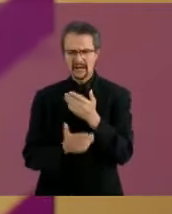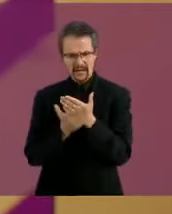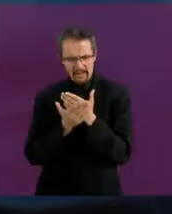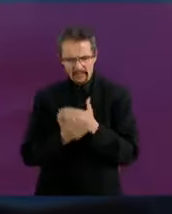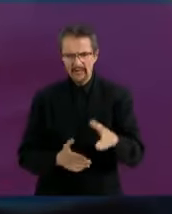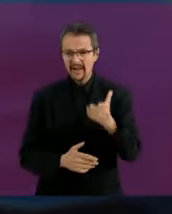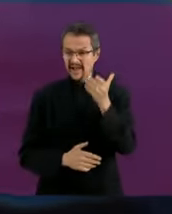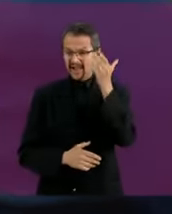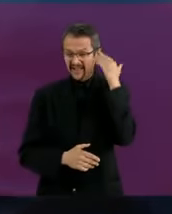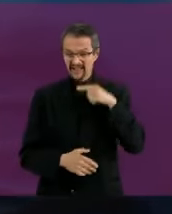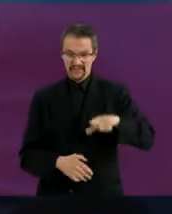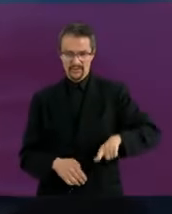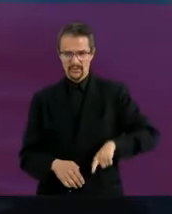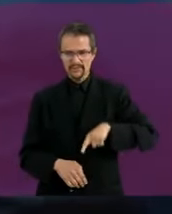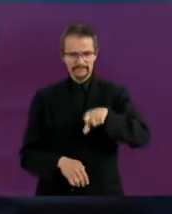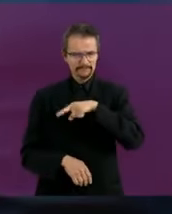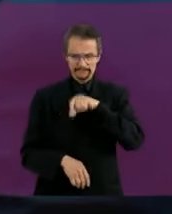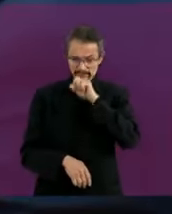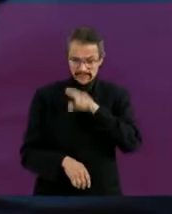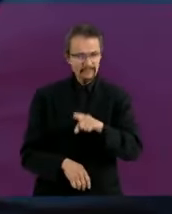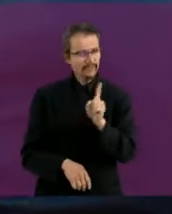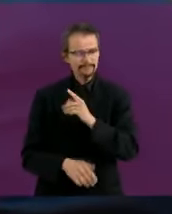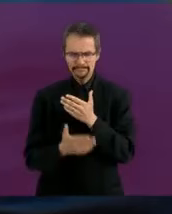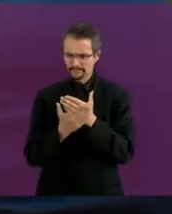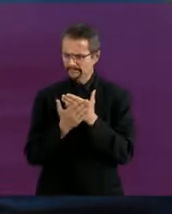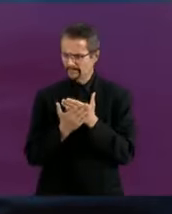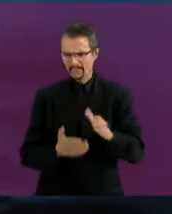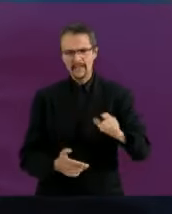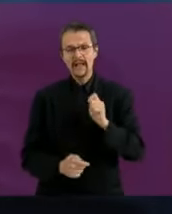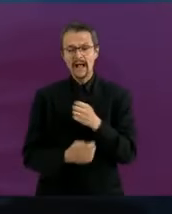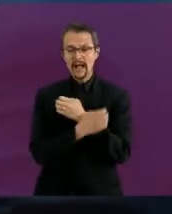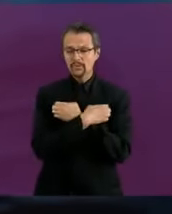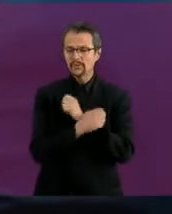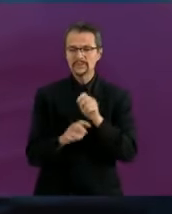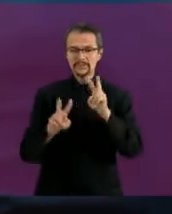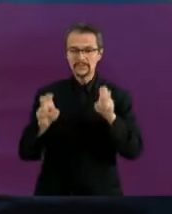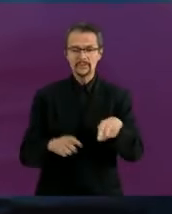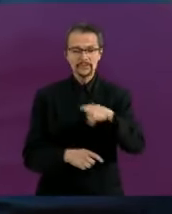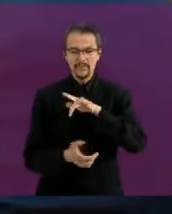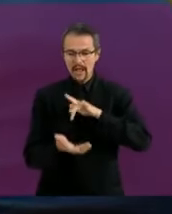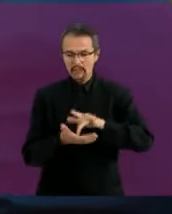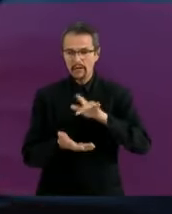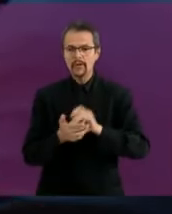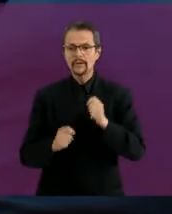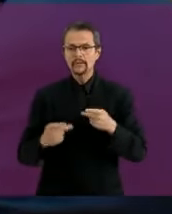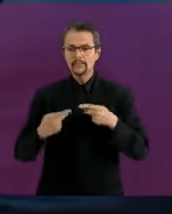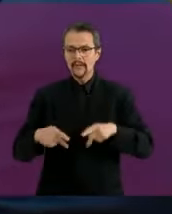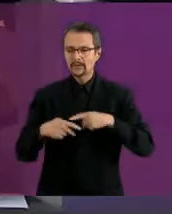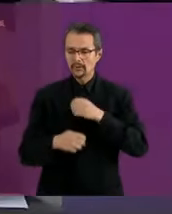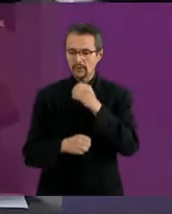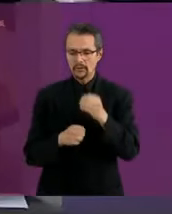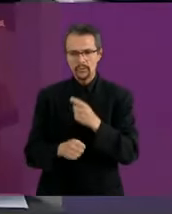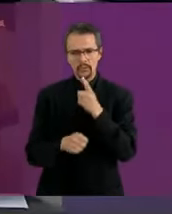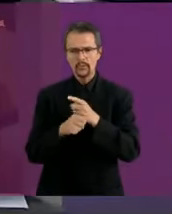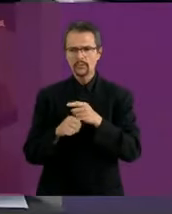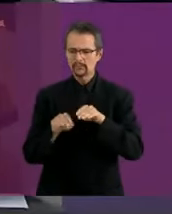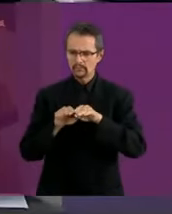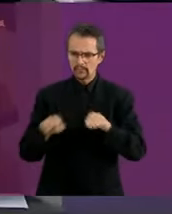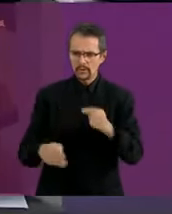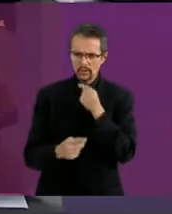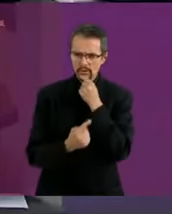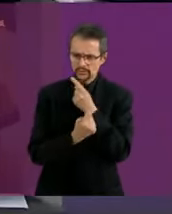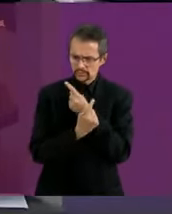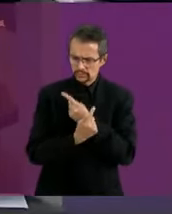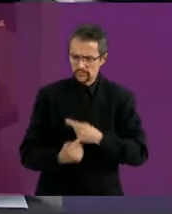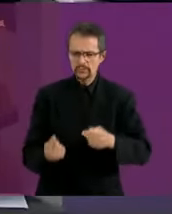La educación pública debe servir para igualar oportunidades, para tener a las niñas y a los niños en el México que merecen y